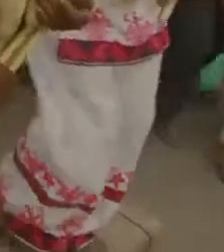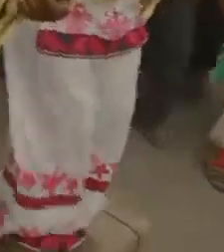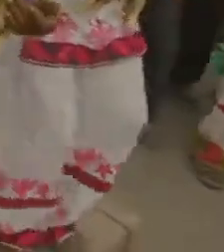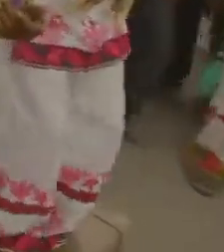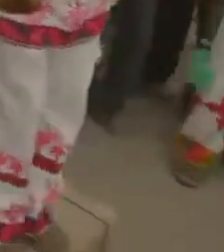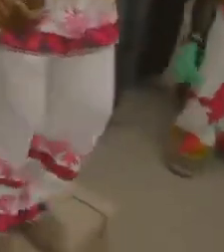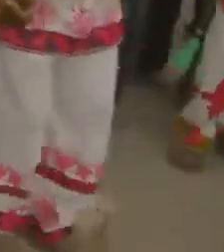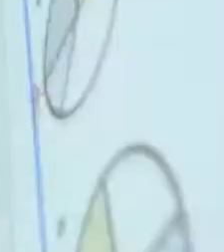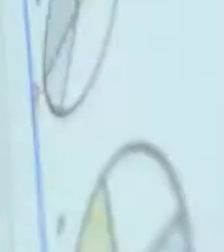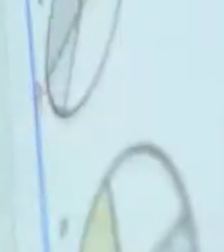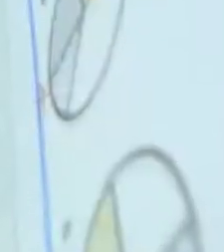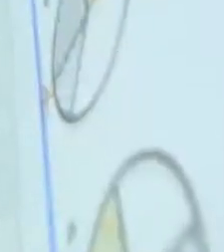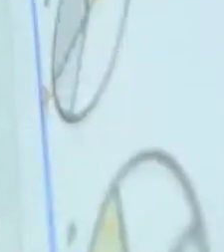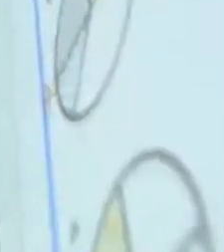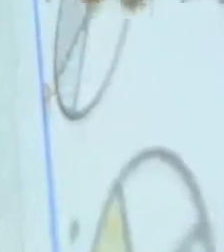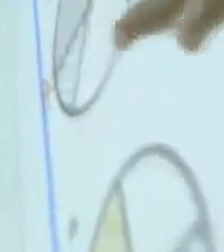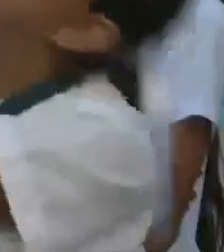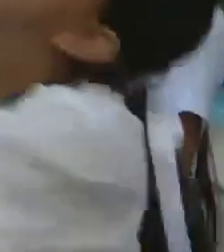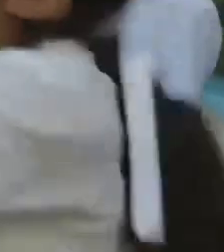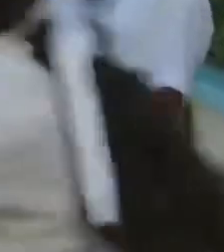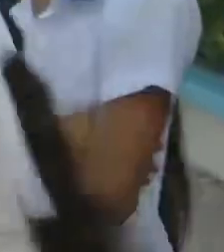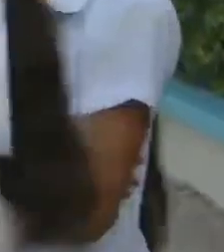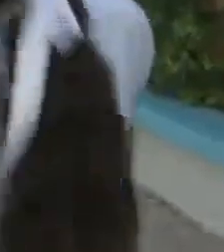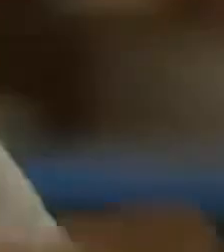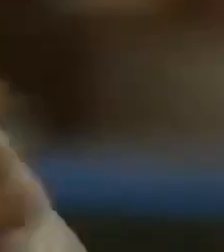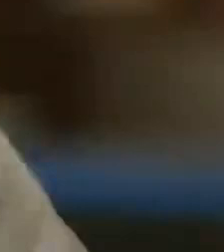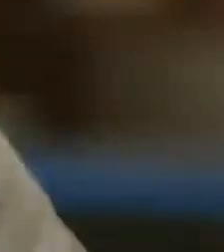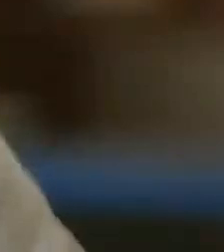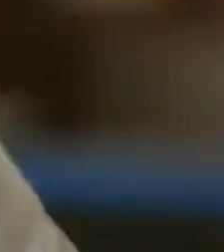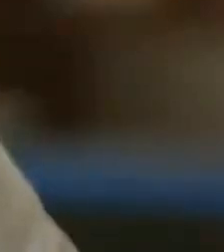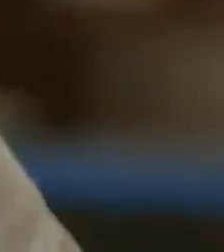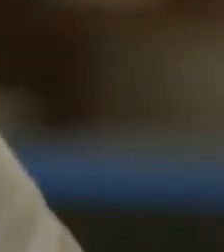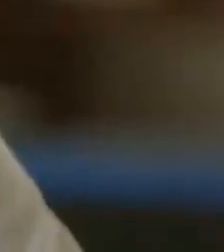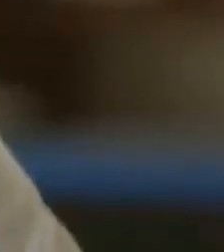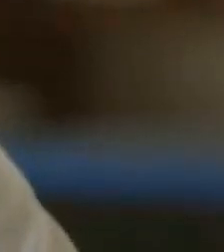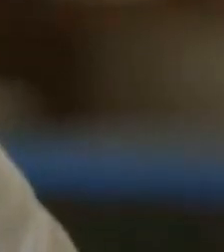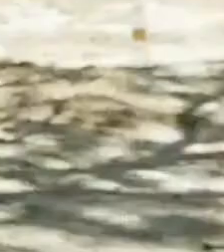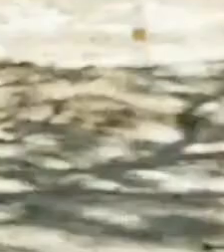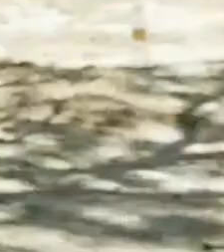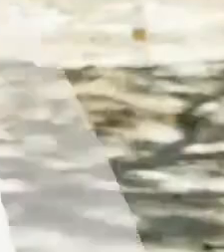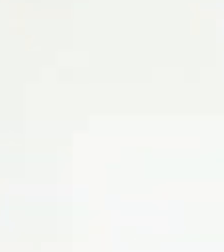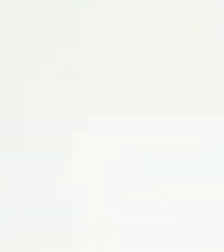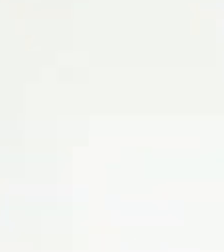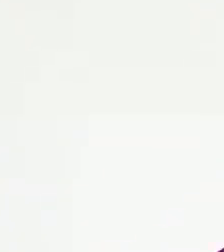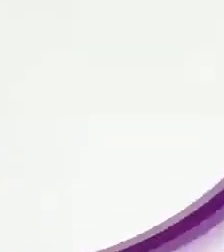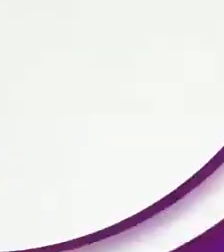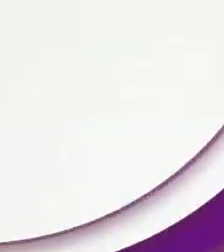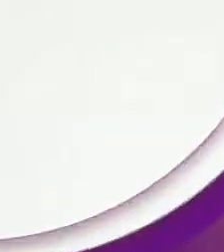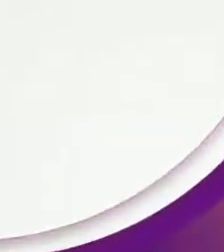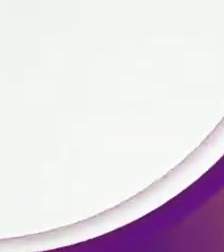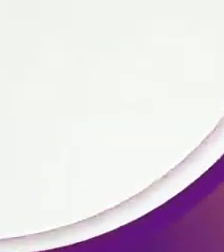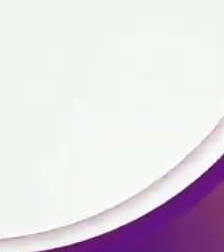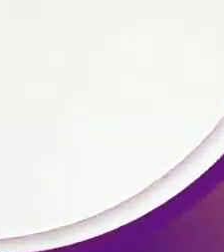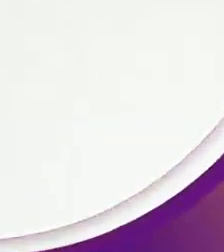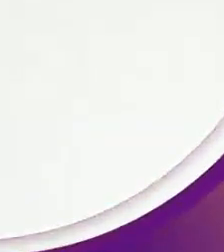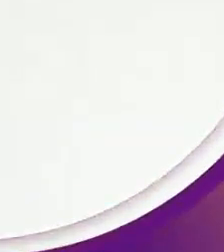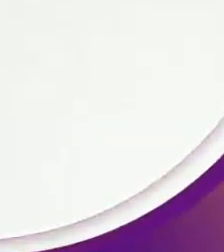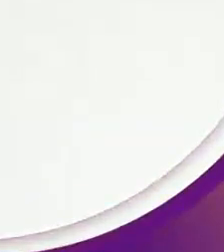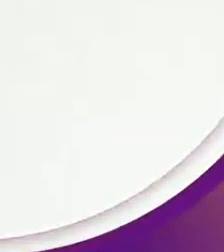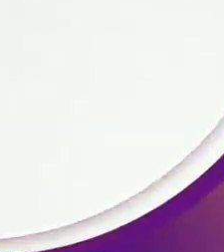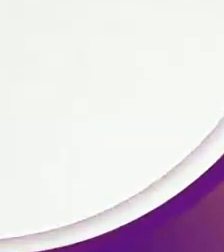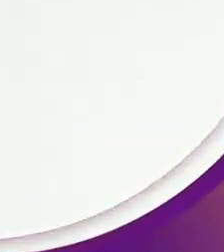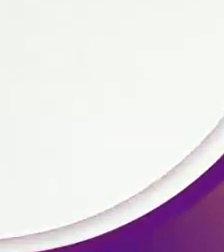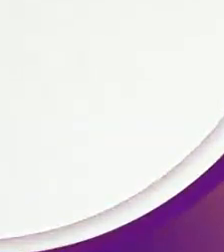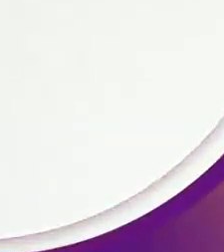El docente no es simplemente aquel que enseña, sino aquel que inspira. Maestros, sábado, 12